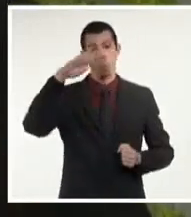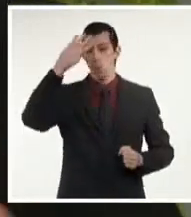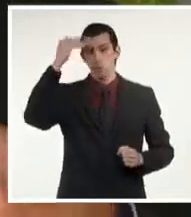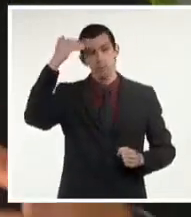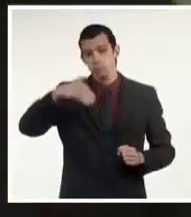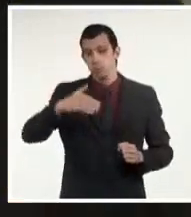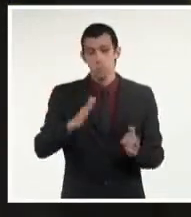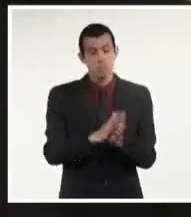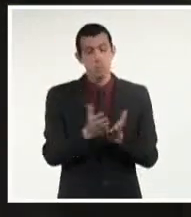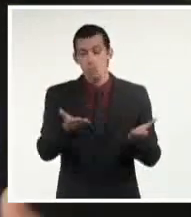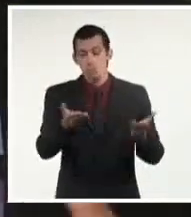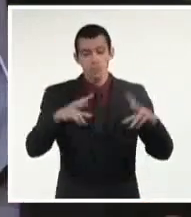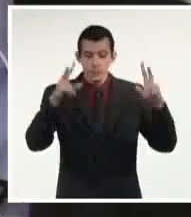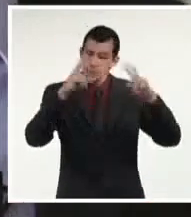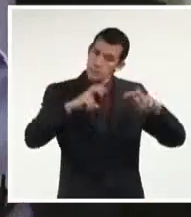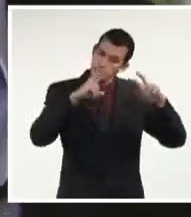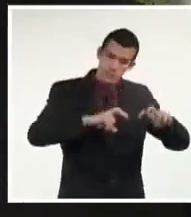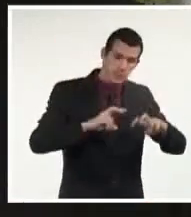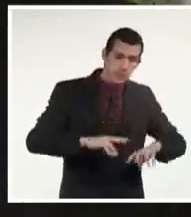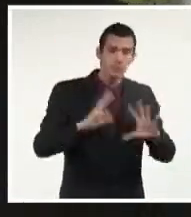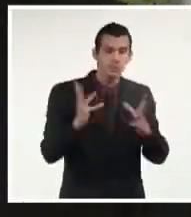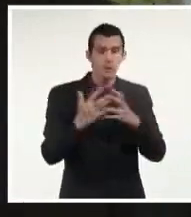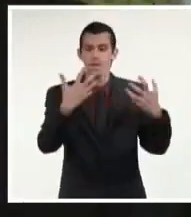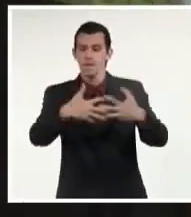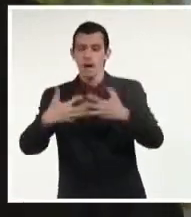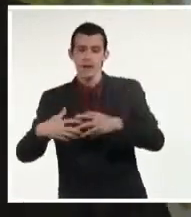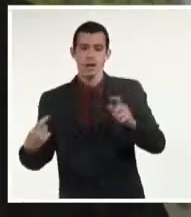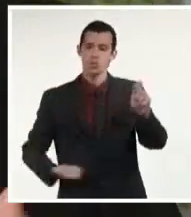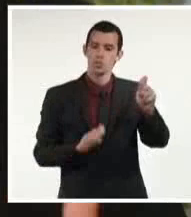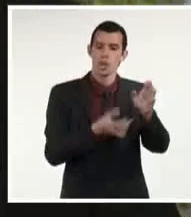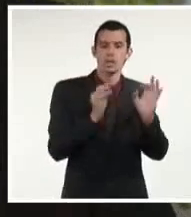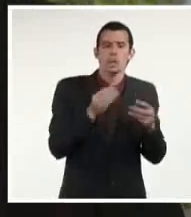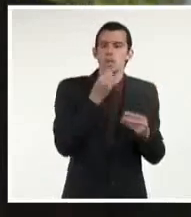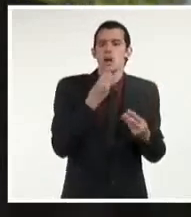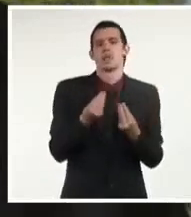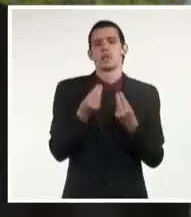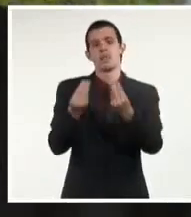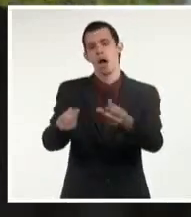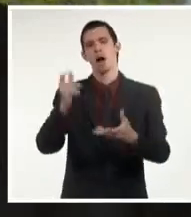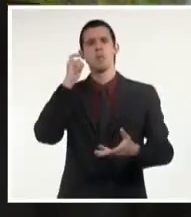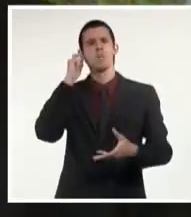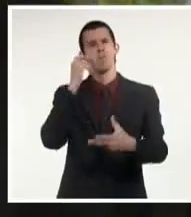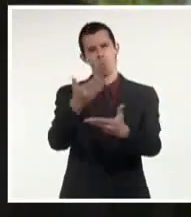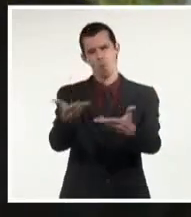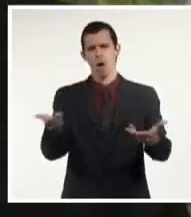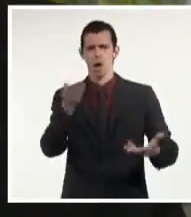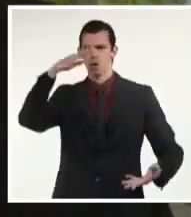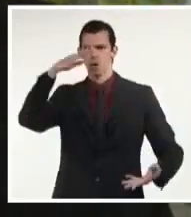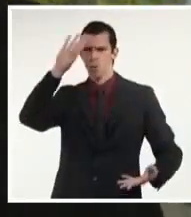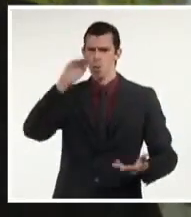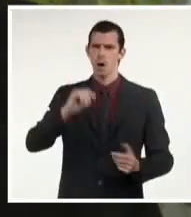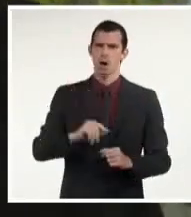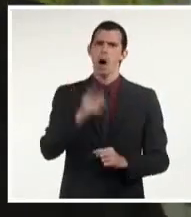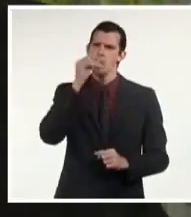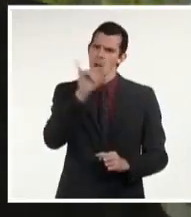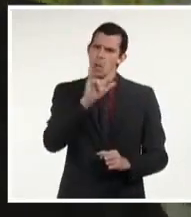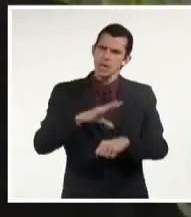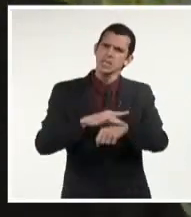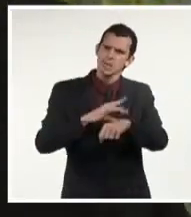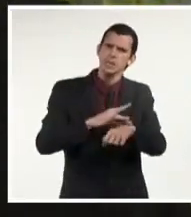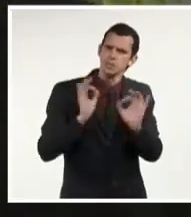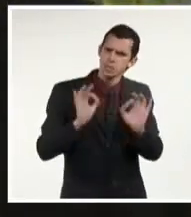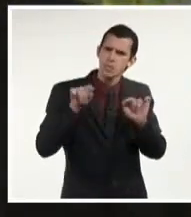oportunidad de poder brindar a nuestro pueblo, a nuestra población femenina, en lo fundamental, aunque el hombre también se afecte en menor medida,